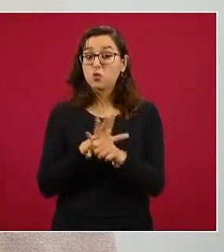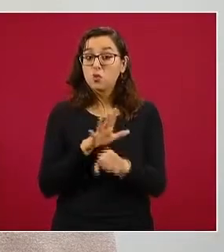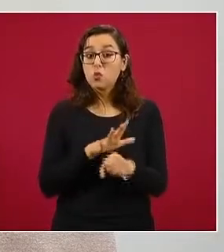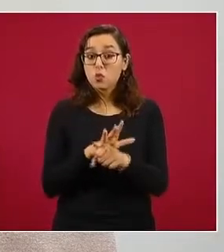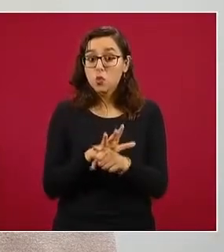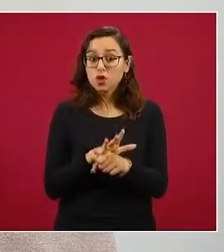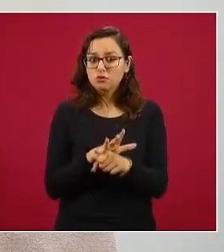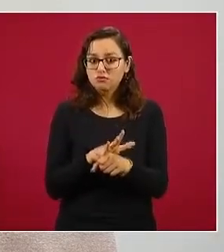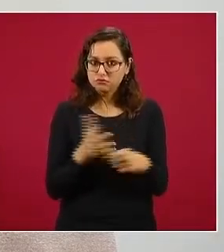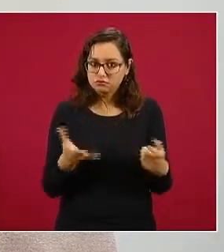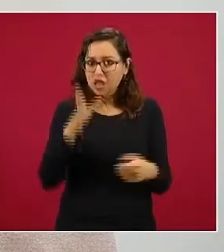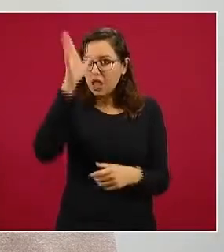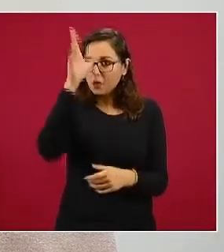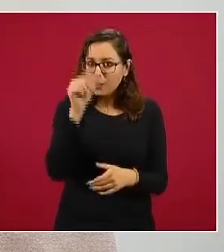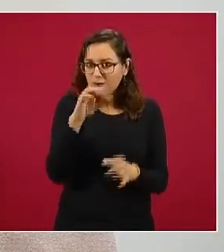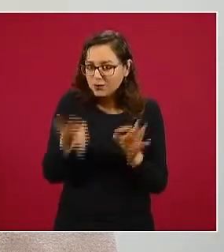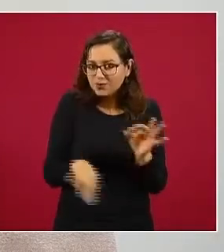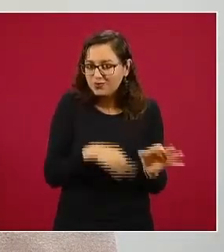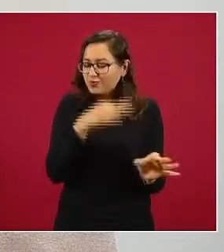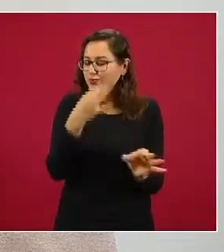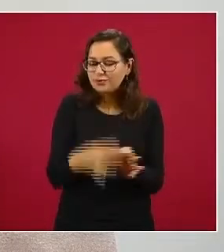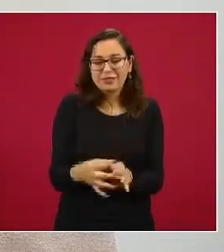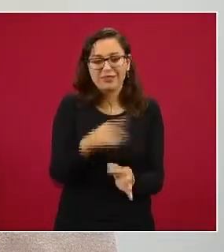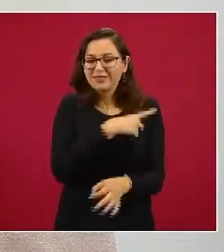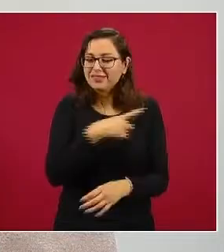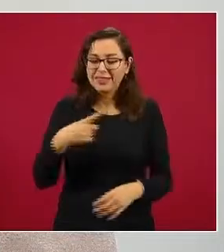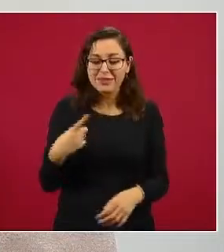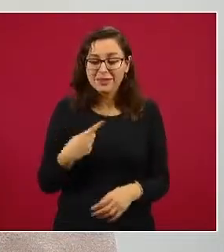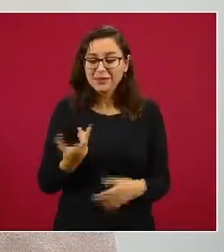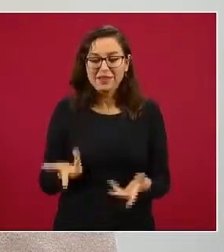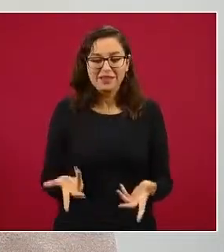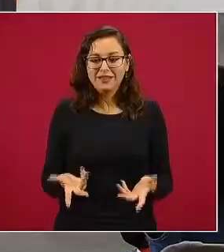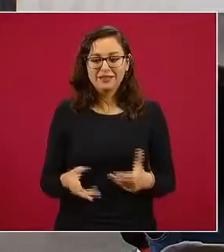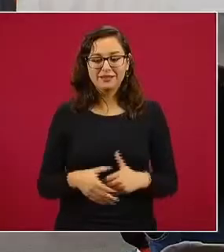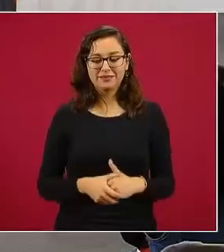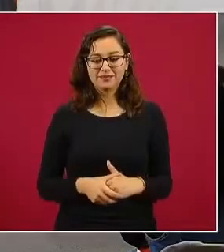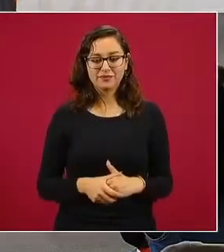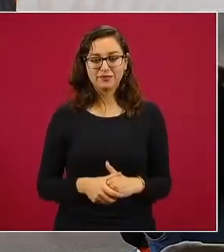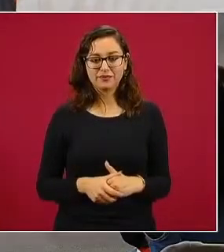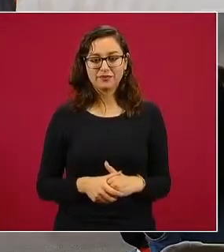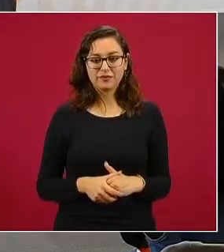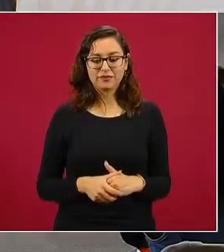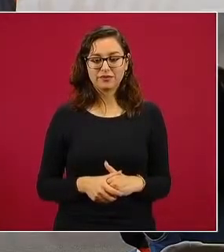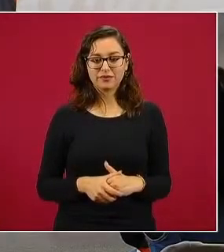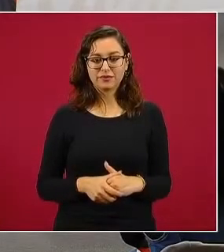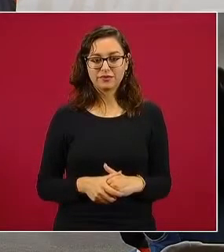cumplir y evitar